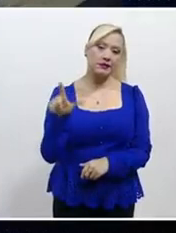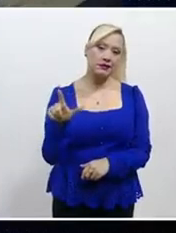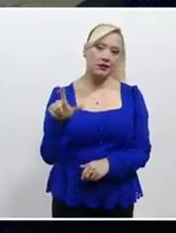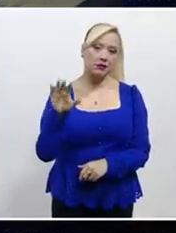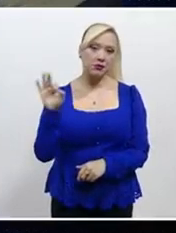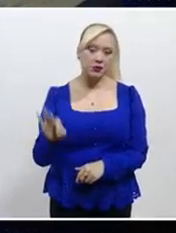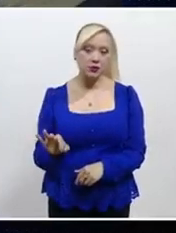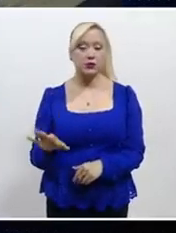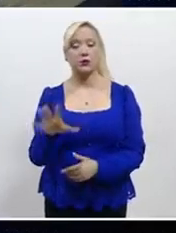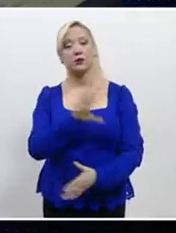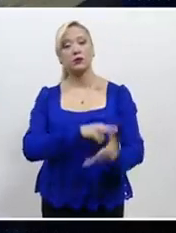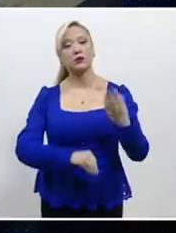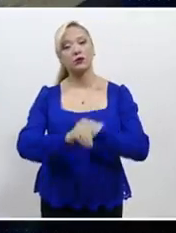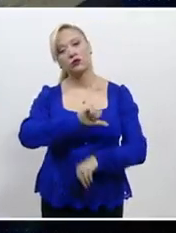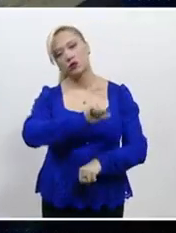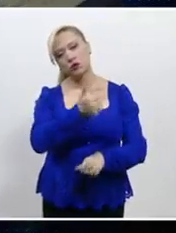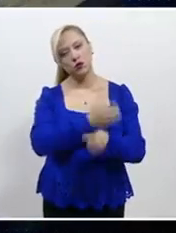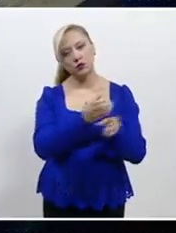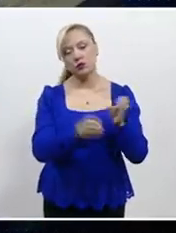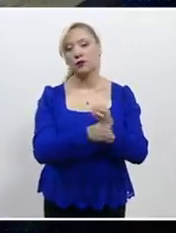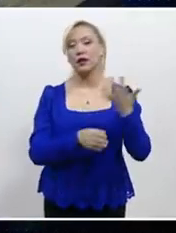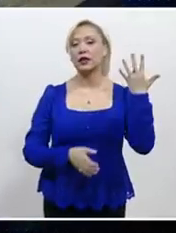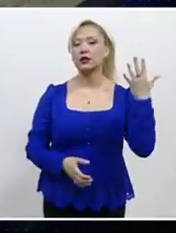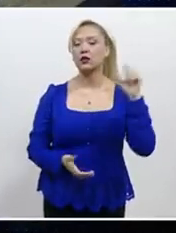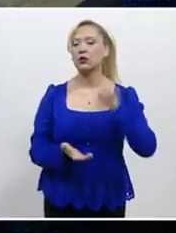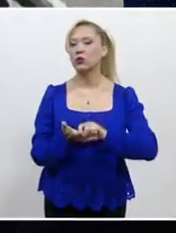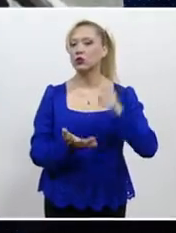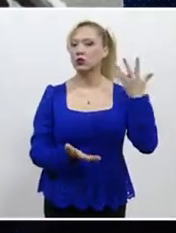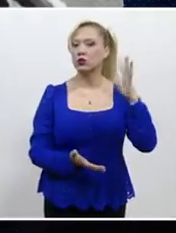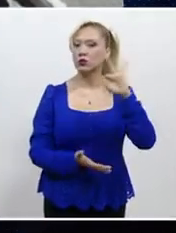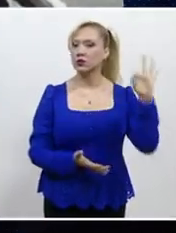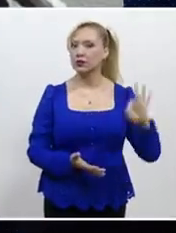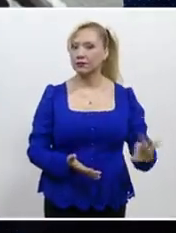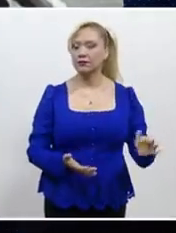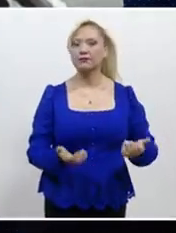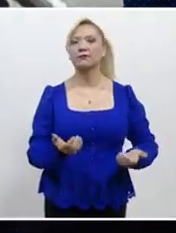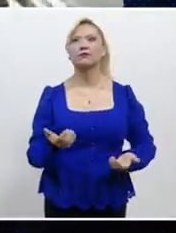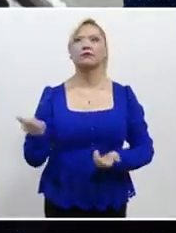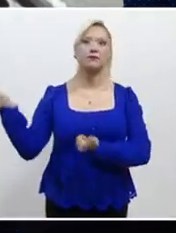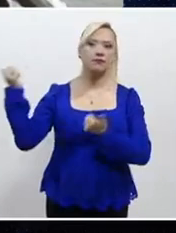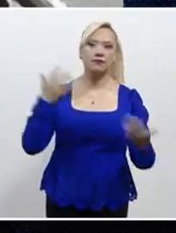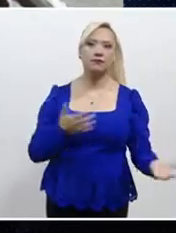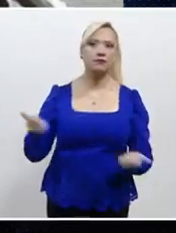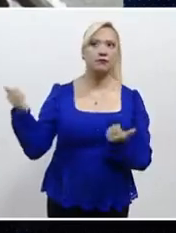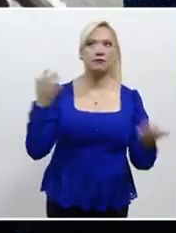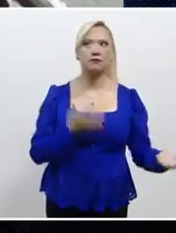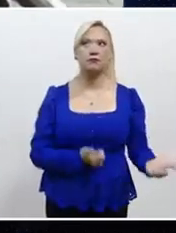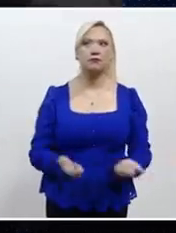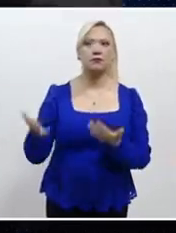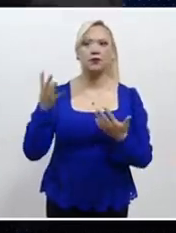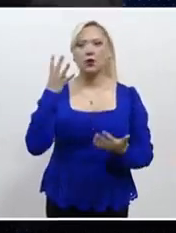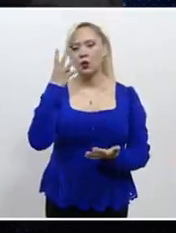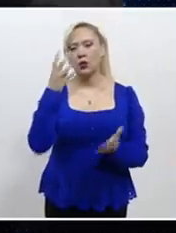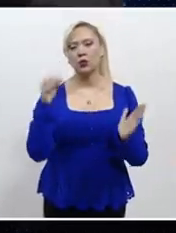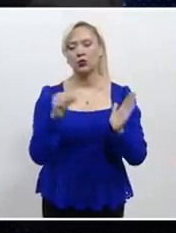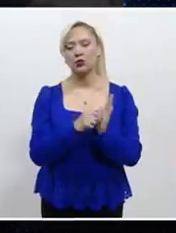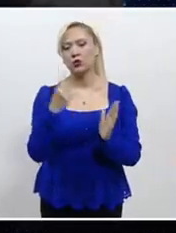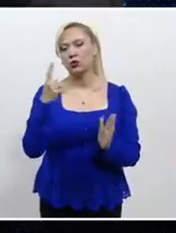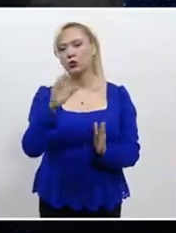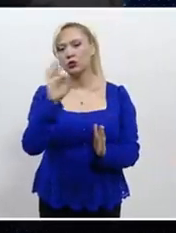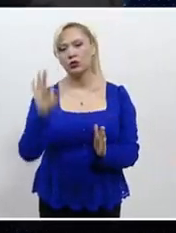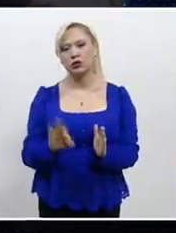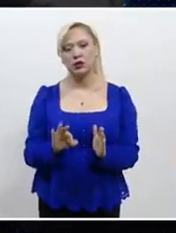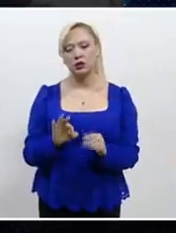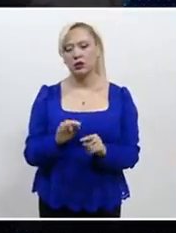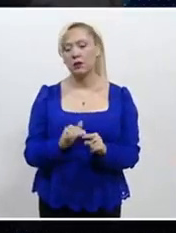mientras que las no petroleras crecieron 5.5%. Las importaciones se desaceleraron al pasar de 4.1% en